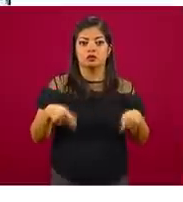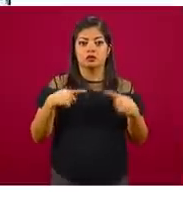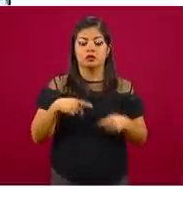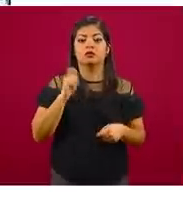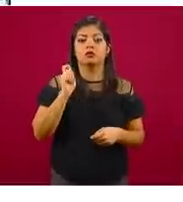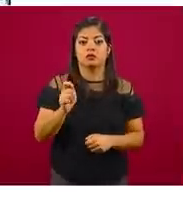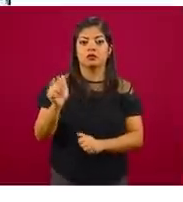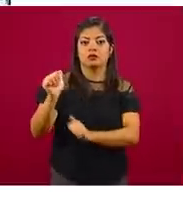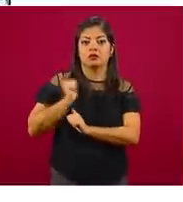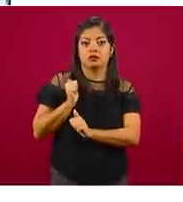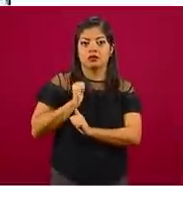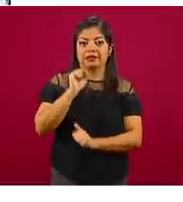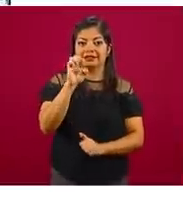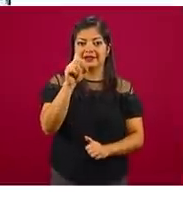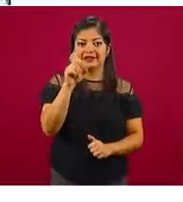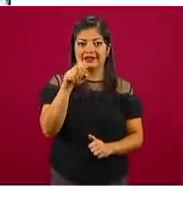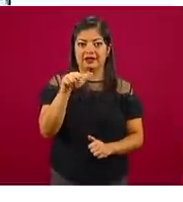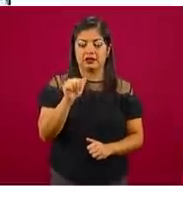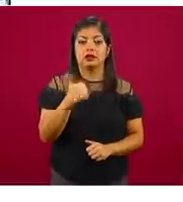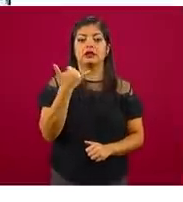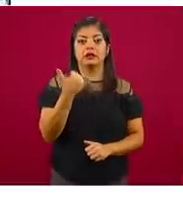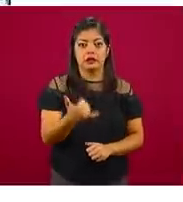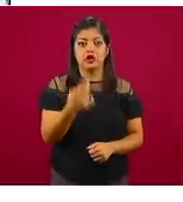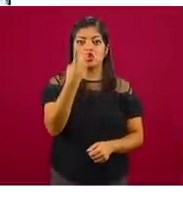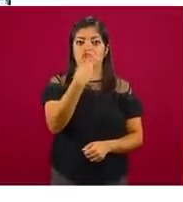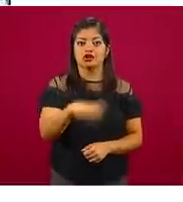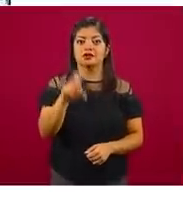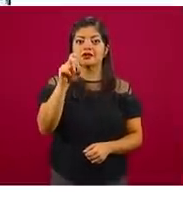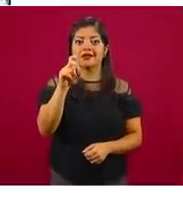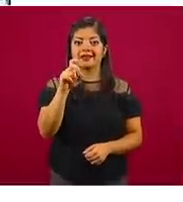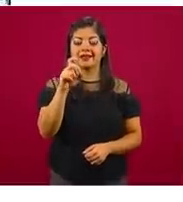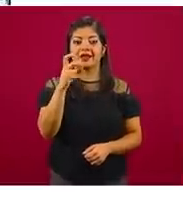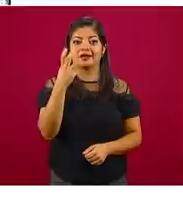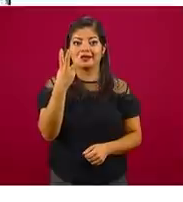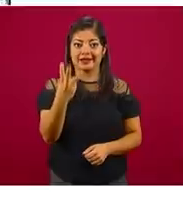Sedena y 233 de Semar.